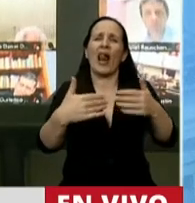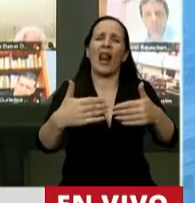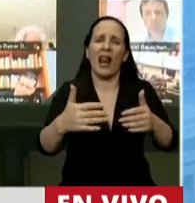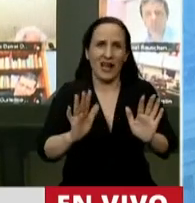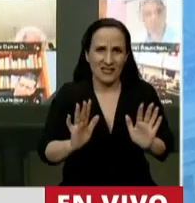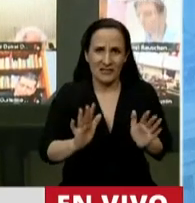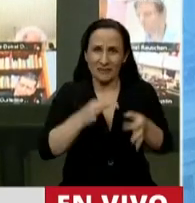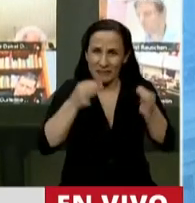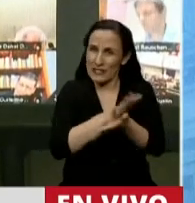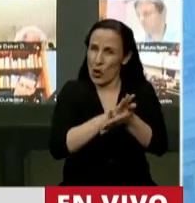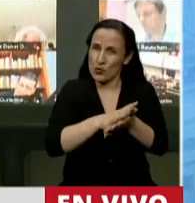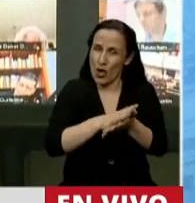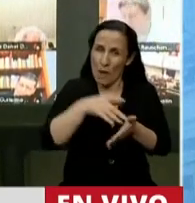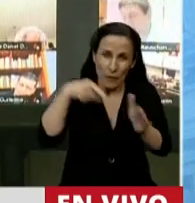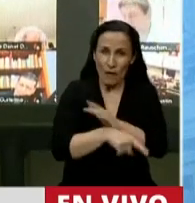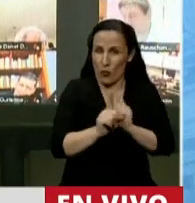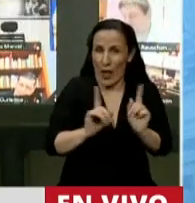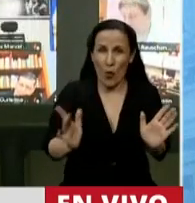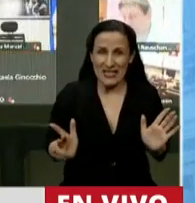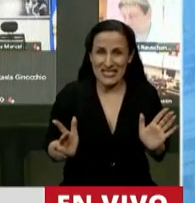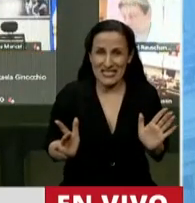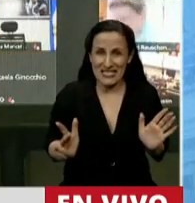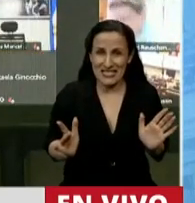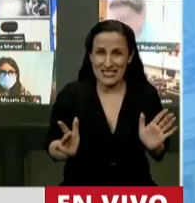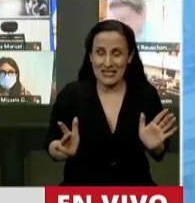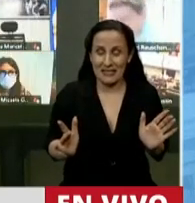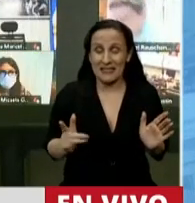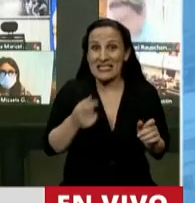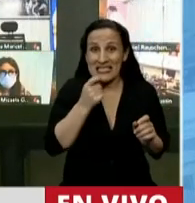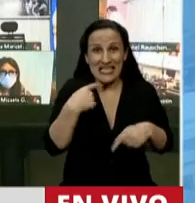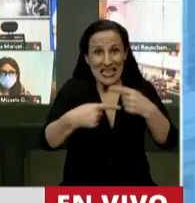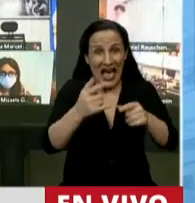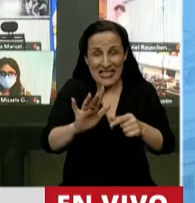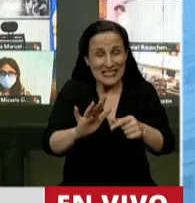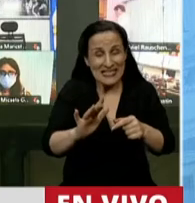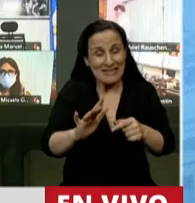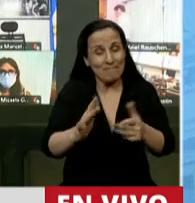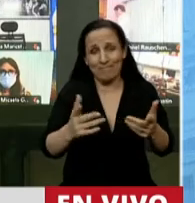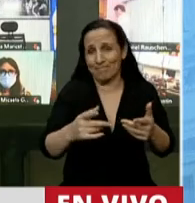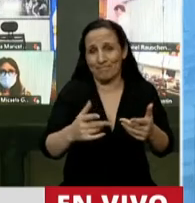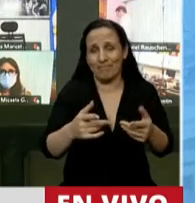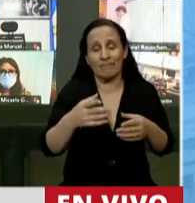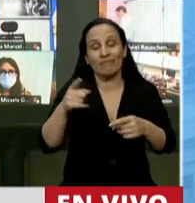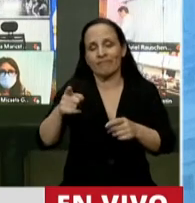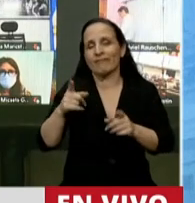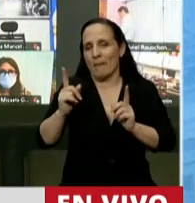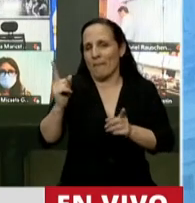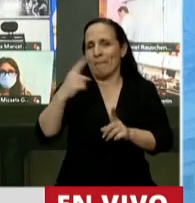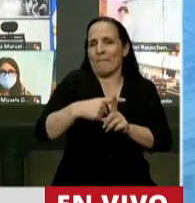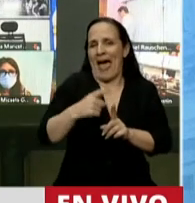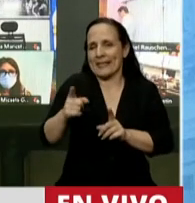entre sí, jamás nos va a llevar a buen puerto. Si a esto le sumamos el deseo explícito del kirchnerismo de